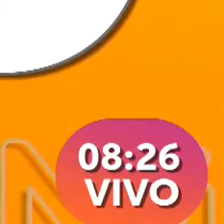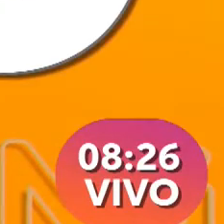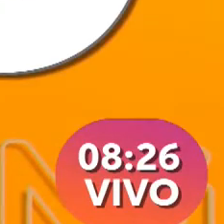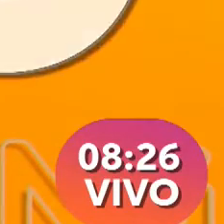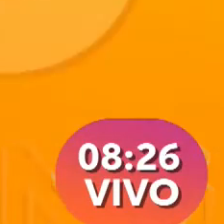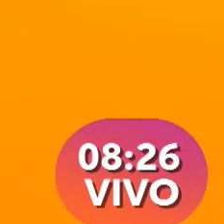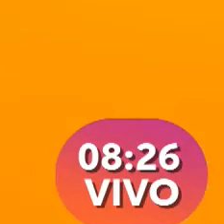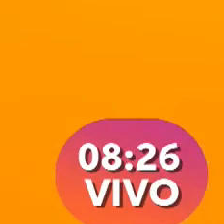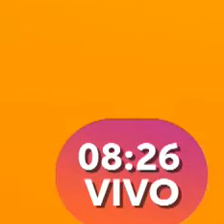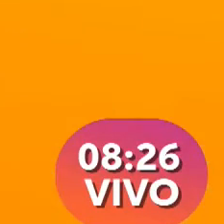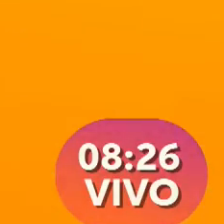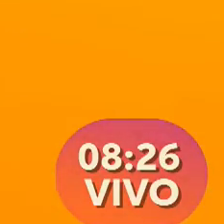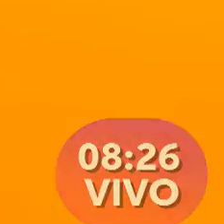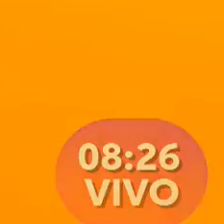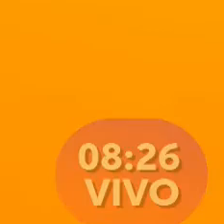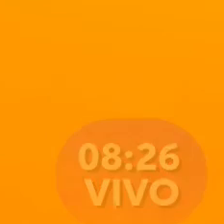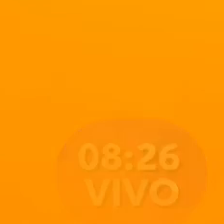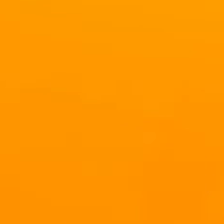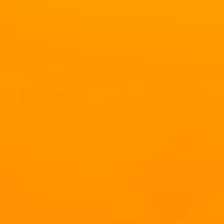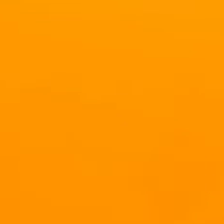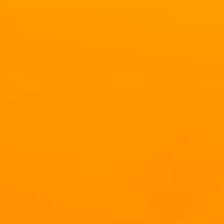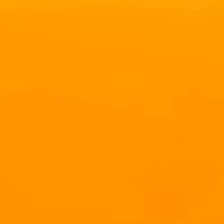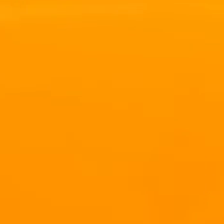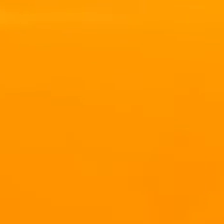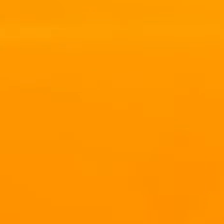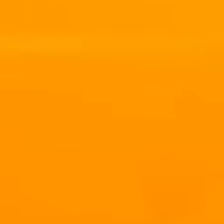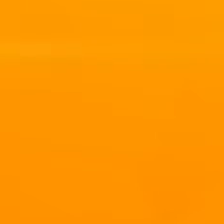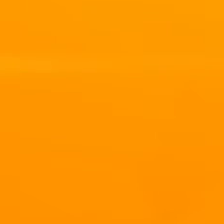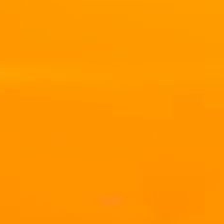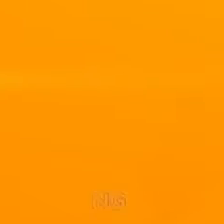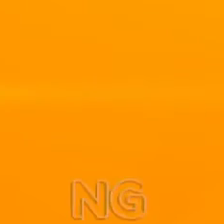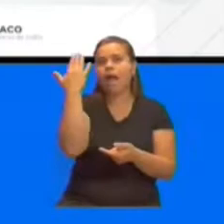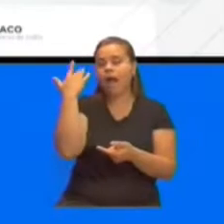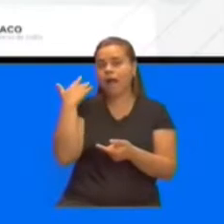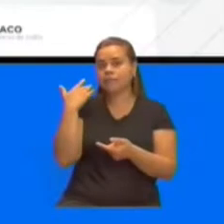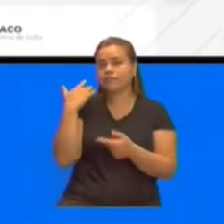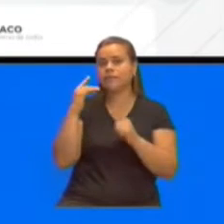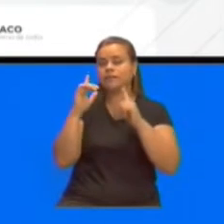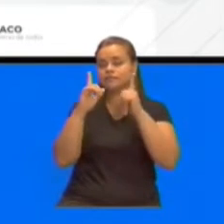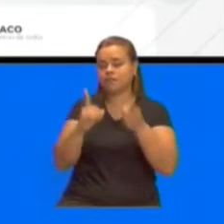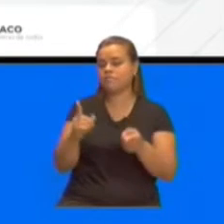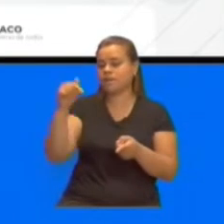momento se encuentra el lanzamiento del plan de salud en el Centro de Salud General Belgrano.